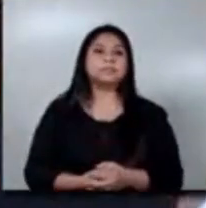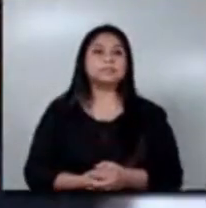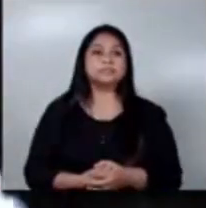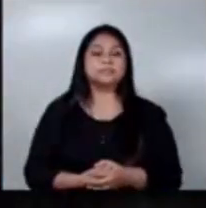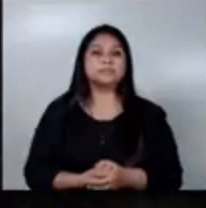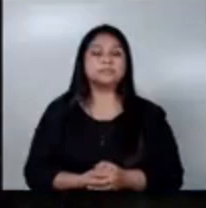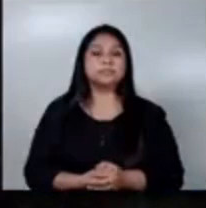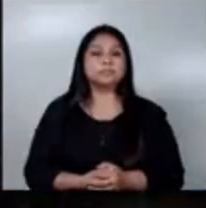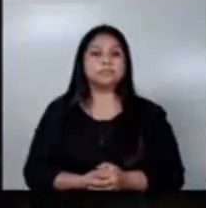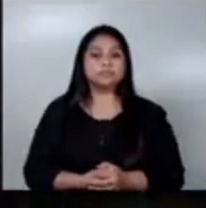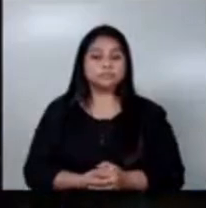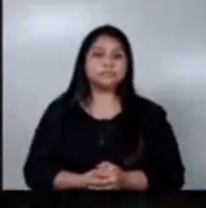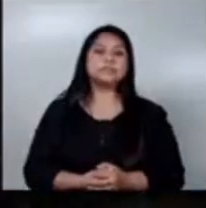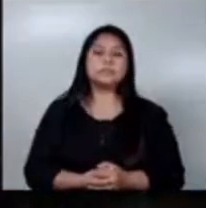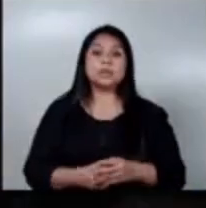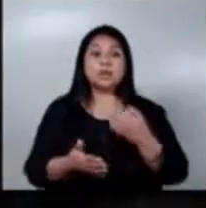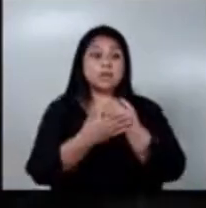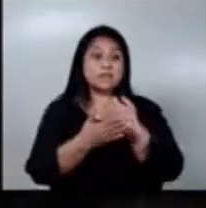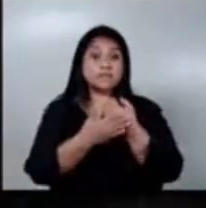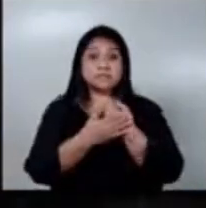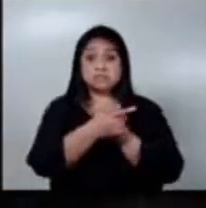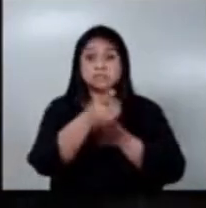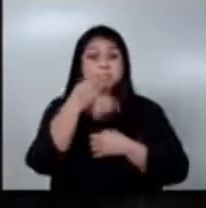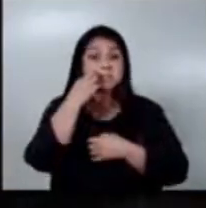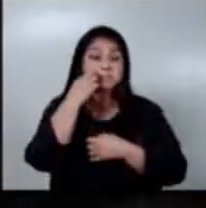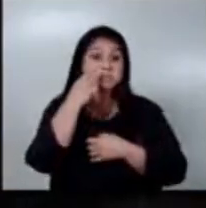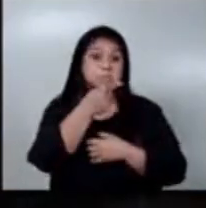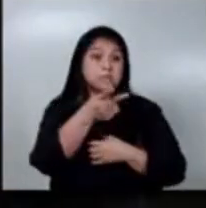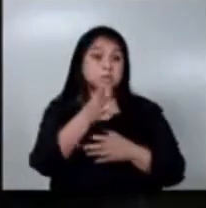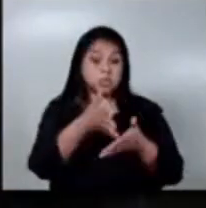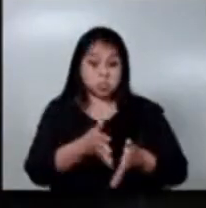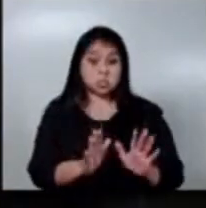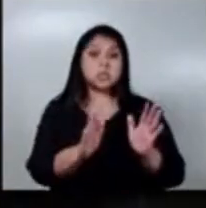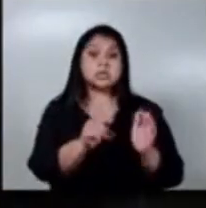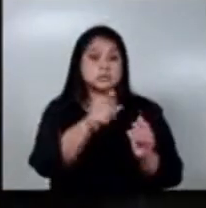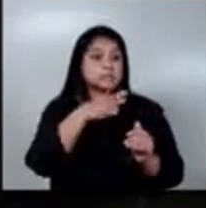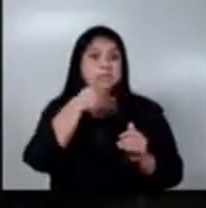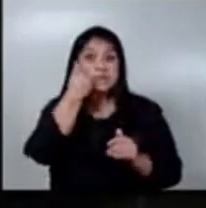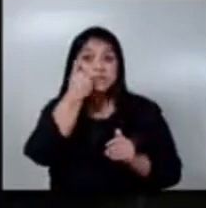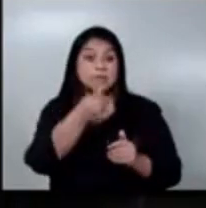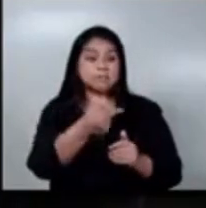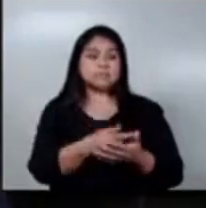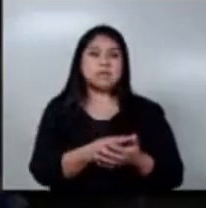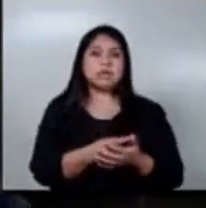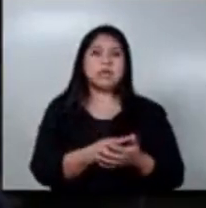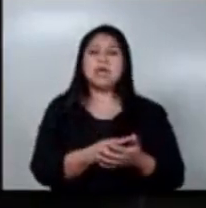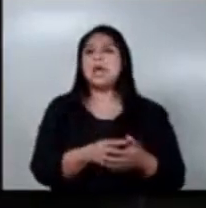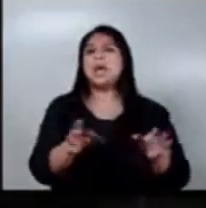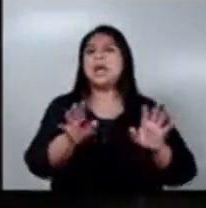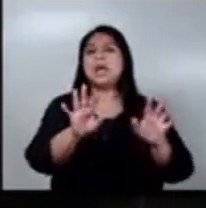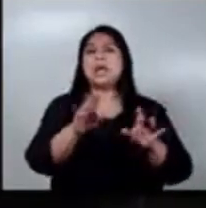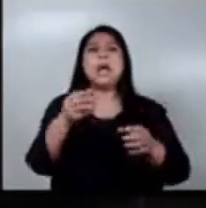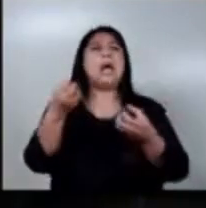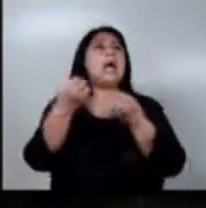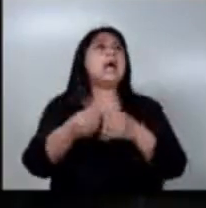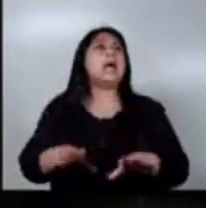familia que tienen hijos con alguno de estos problemas? Pues sí, que no piensen que se acabó el mundo, que